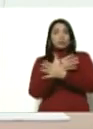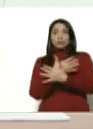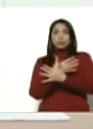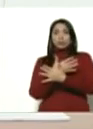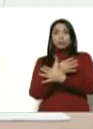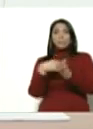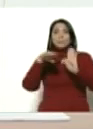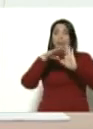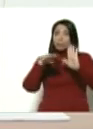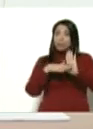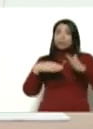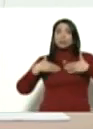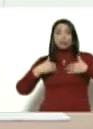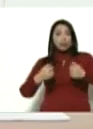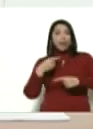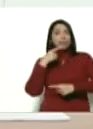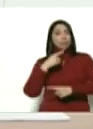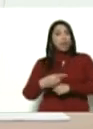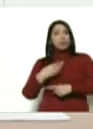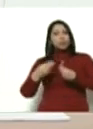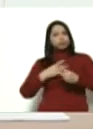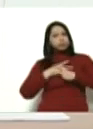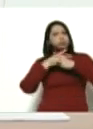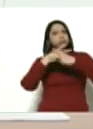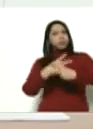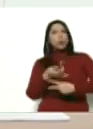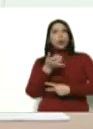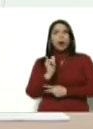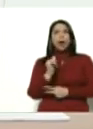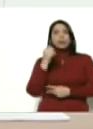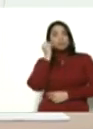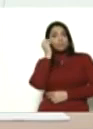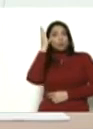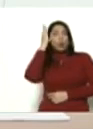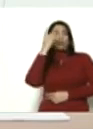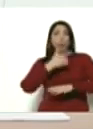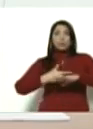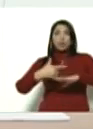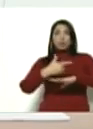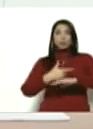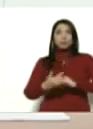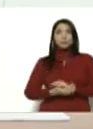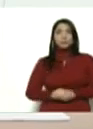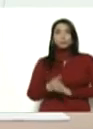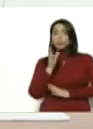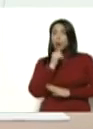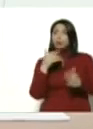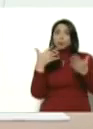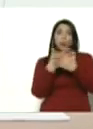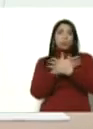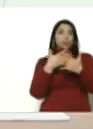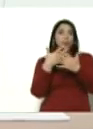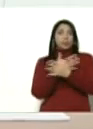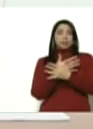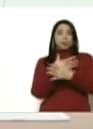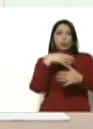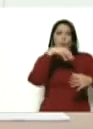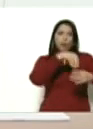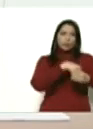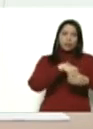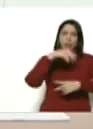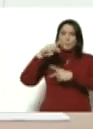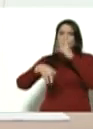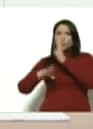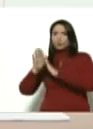medidas de seguridad, si hay voluntad, si hay capacidad de gobierno. No hay contradicción entre cuarentena y producción.